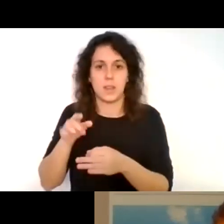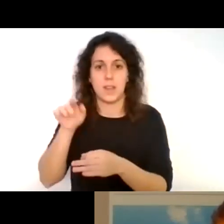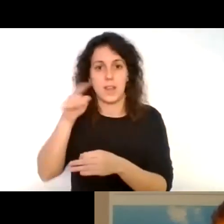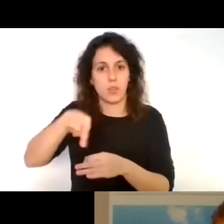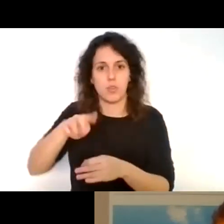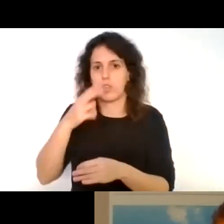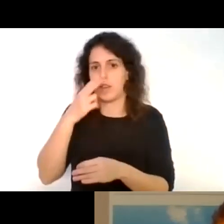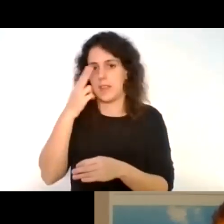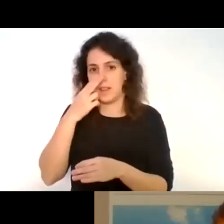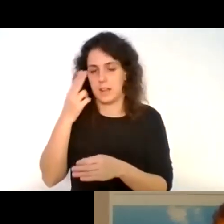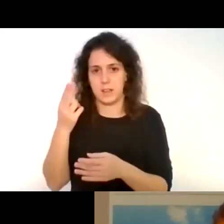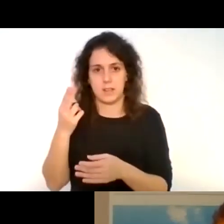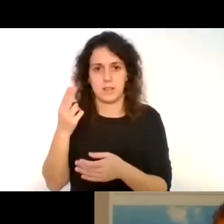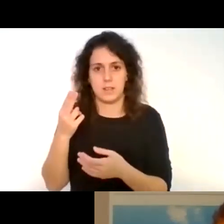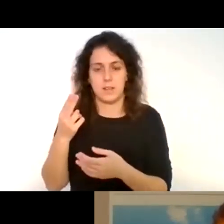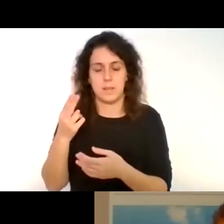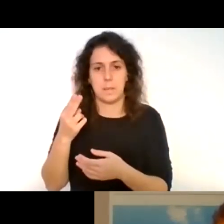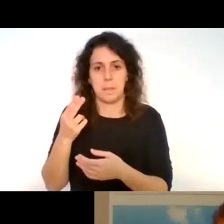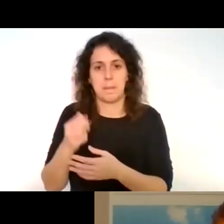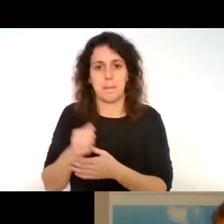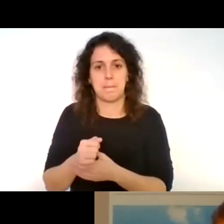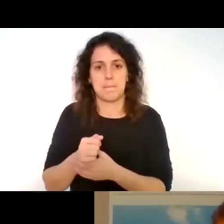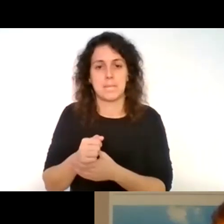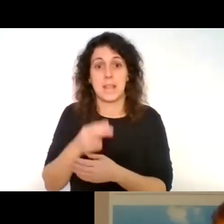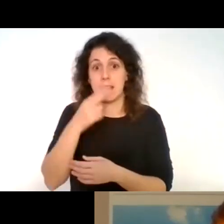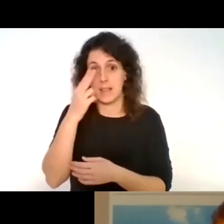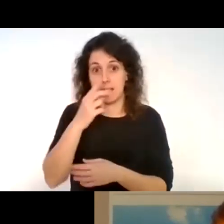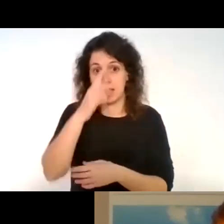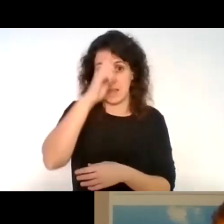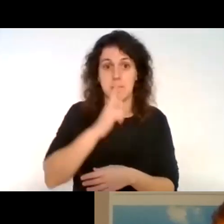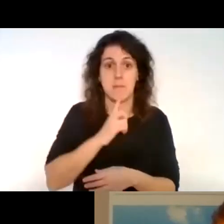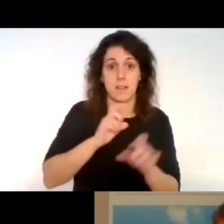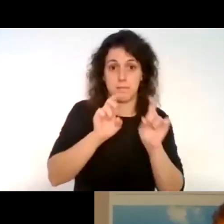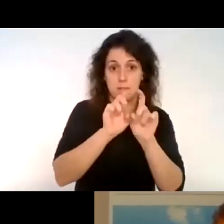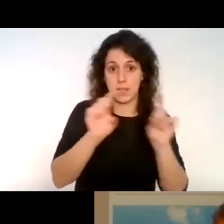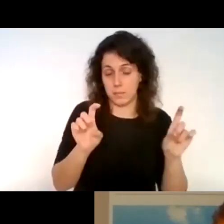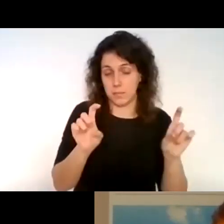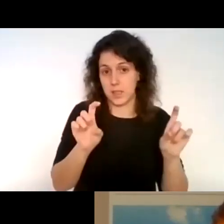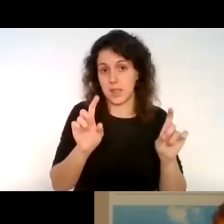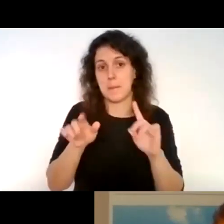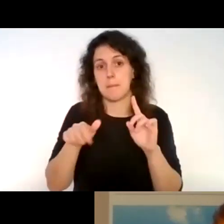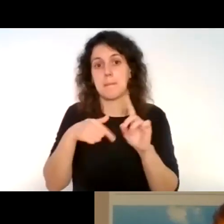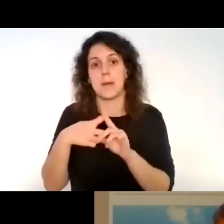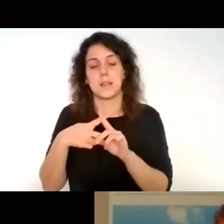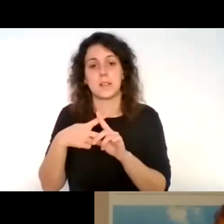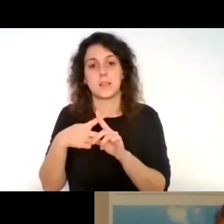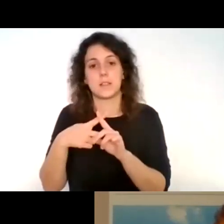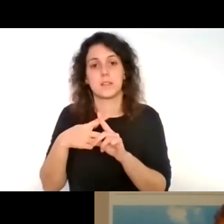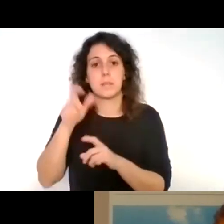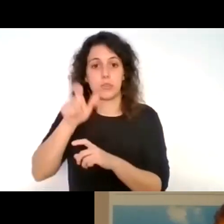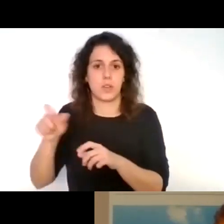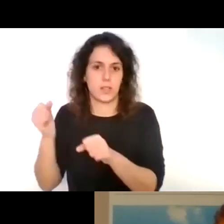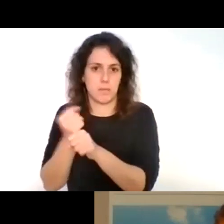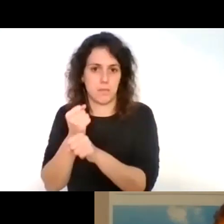interés tanto para su imagen corporativa que para sus empleados.